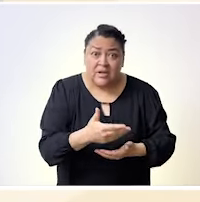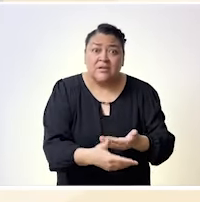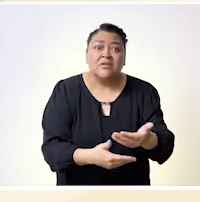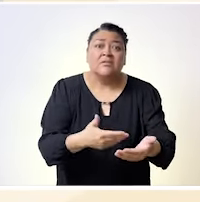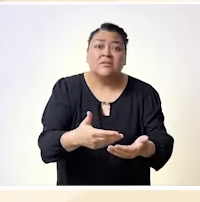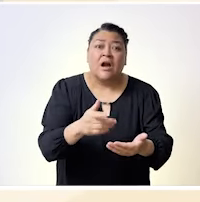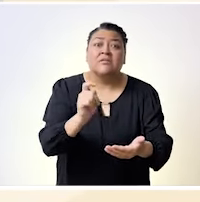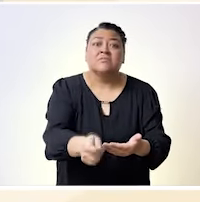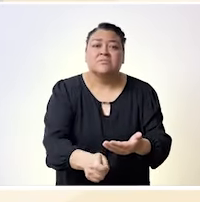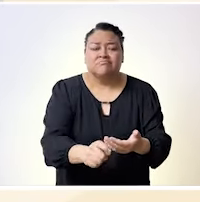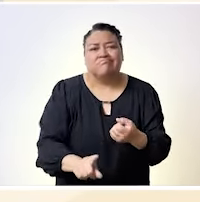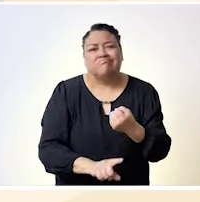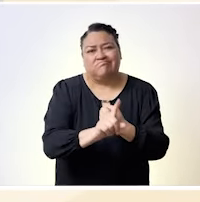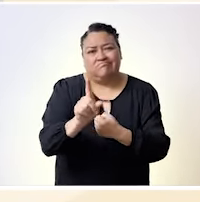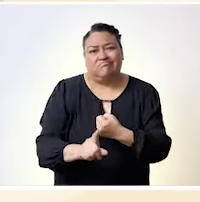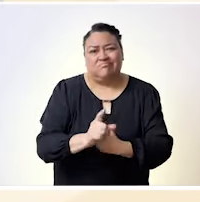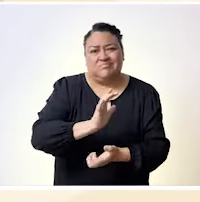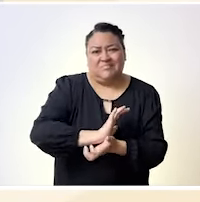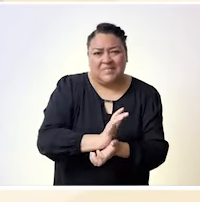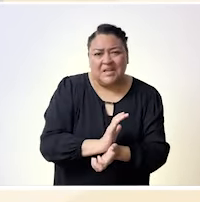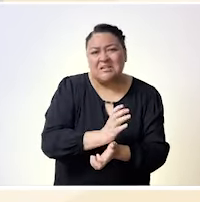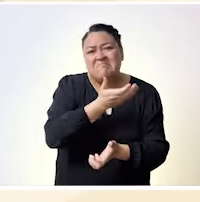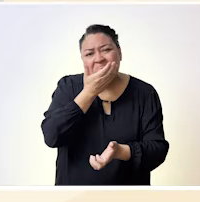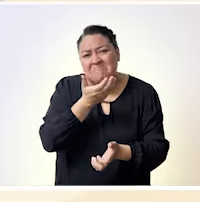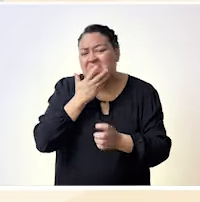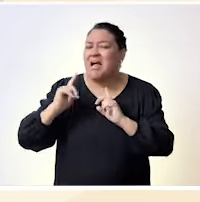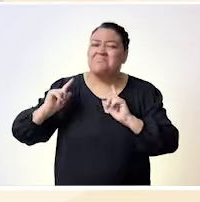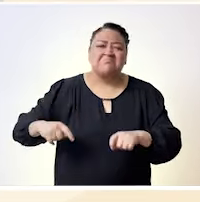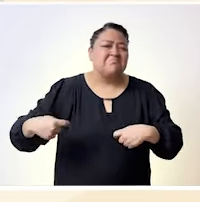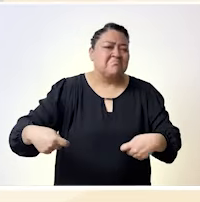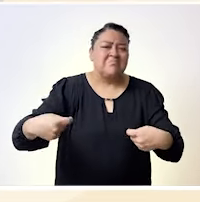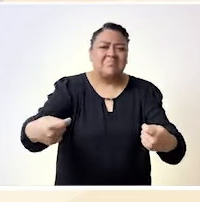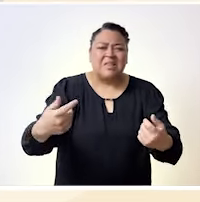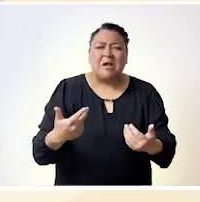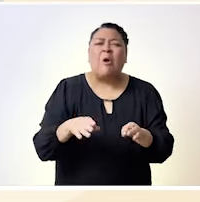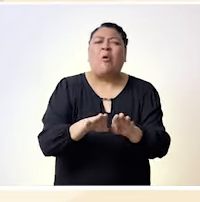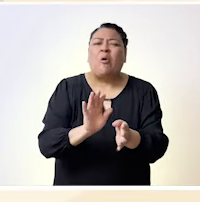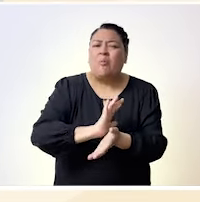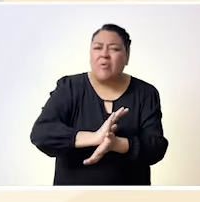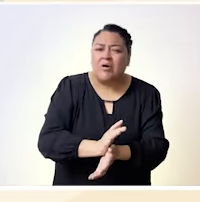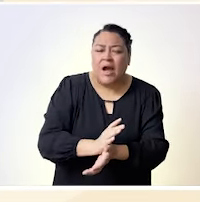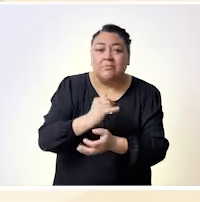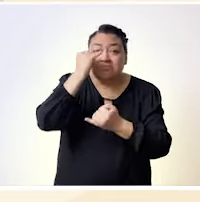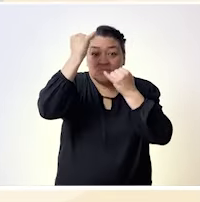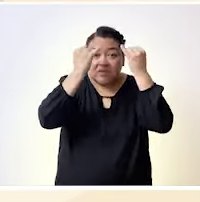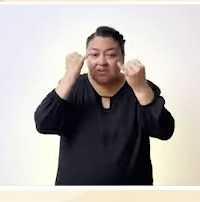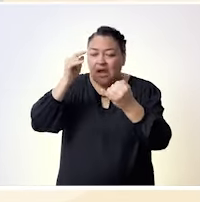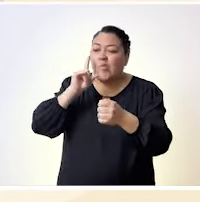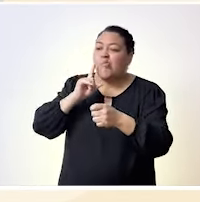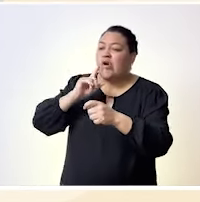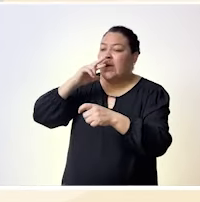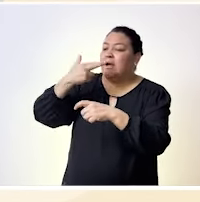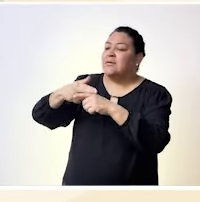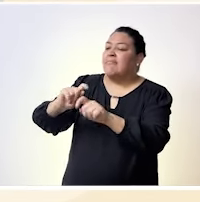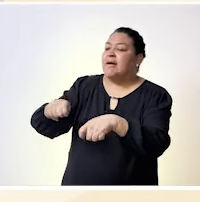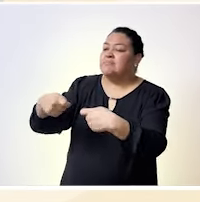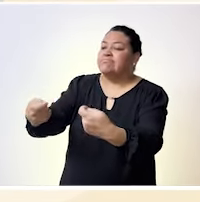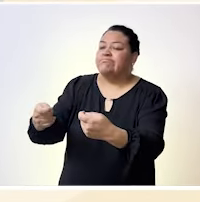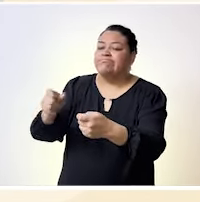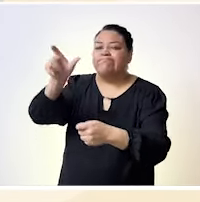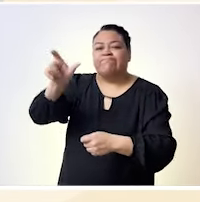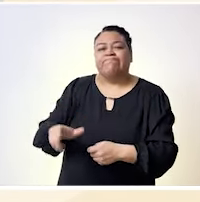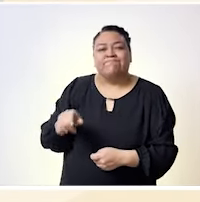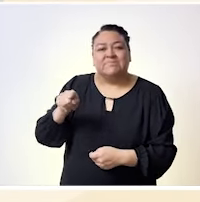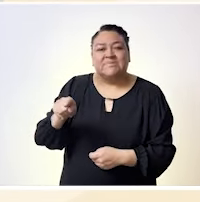enfrentamos a la discriminación estructural, la cual se manifiesta en los roles de género